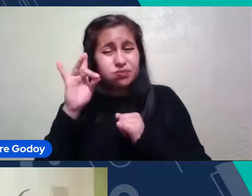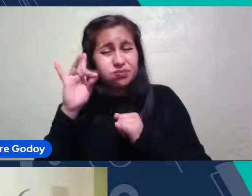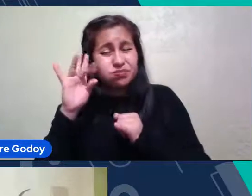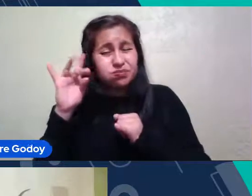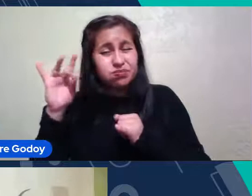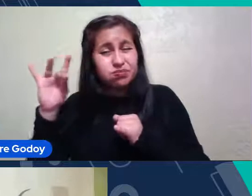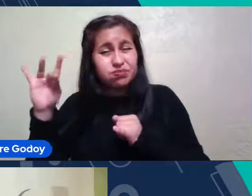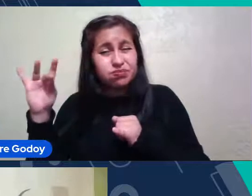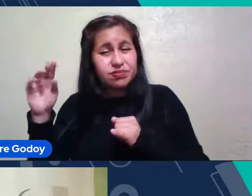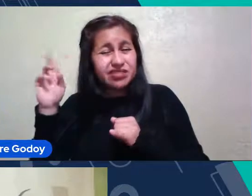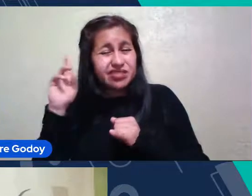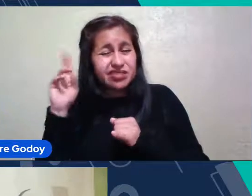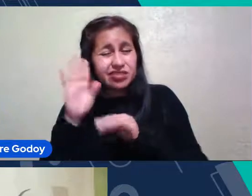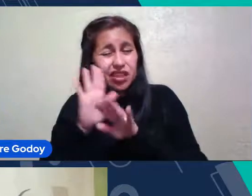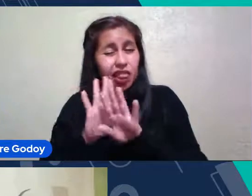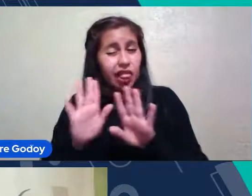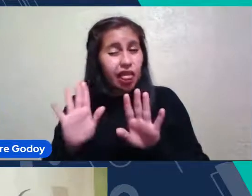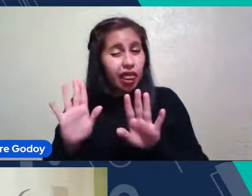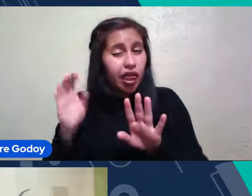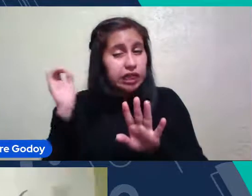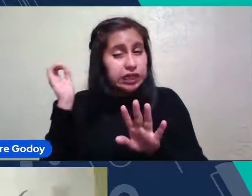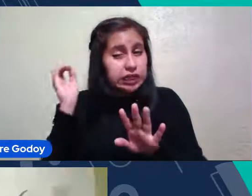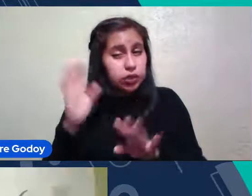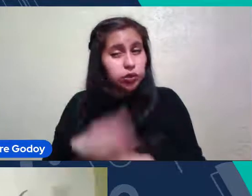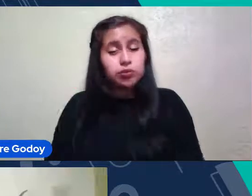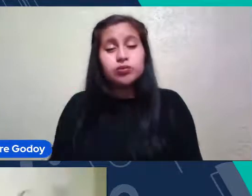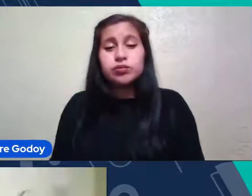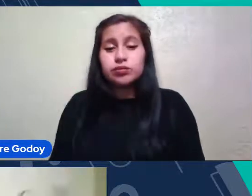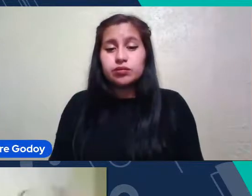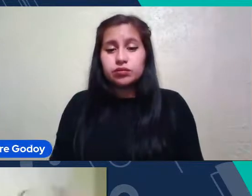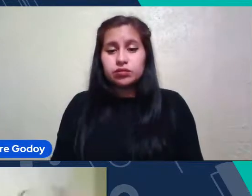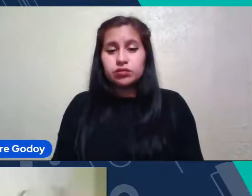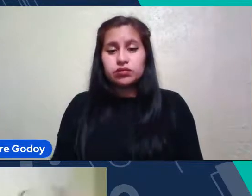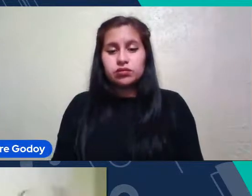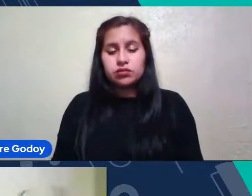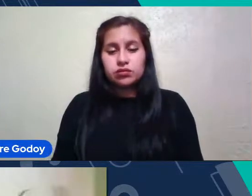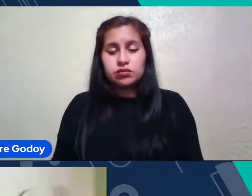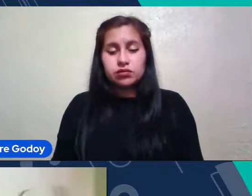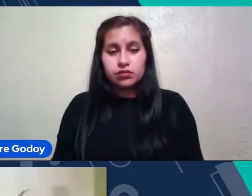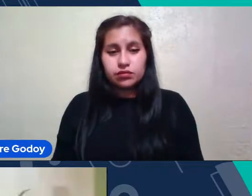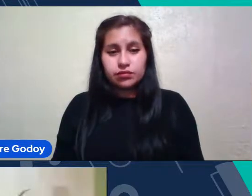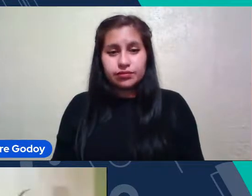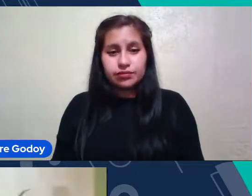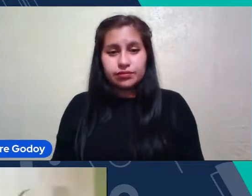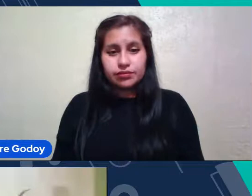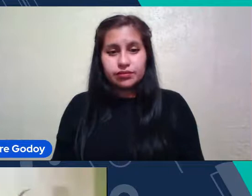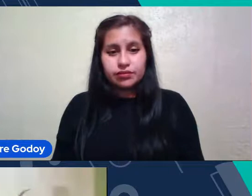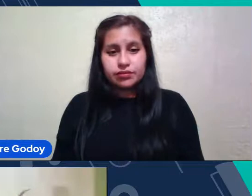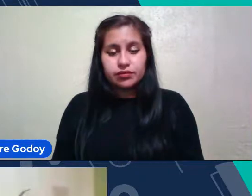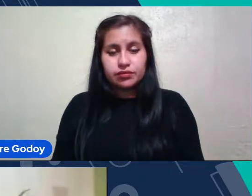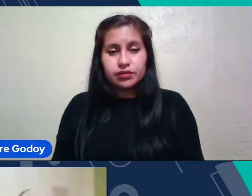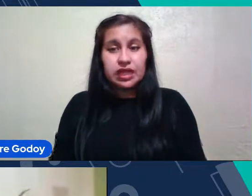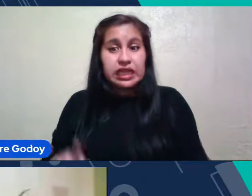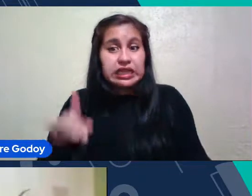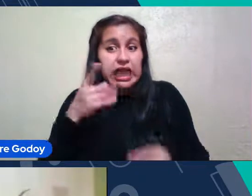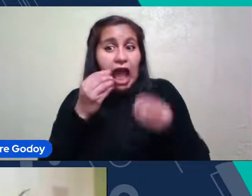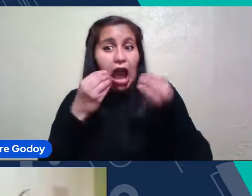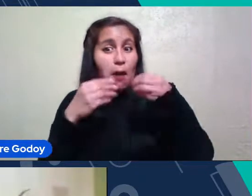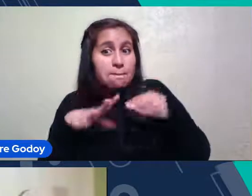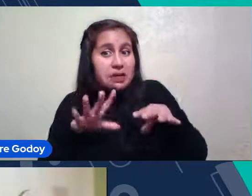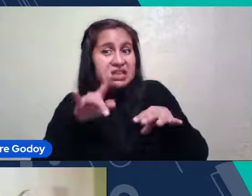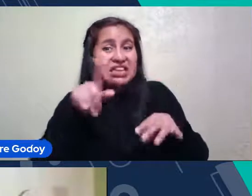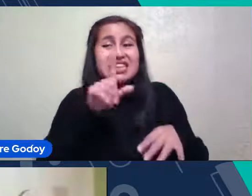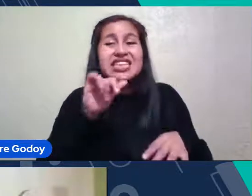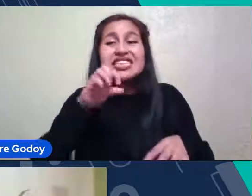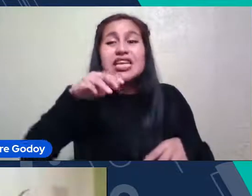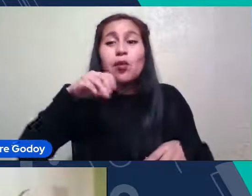Pero Se Puede Llegar De Acuerdo Con Una De Ahí Te Habíamos Perdido Un Poco Simón En El